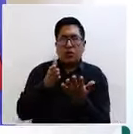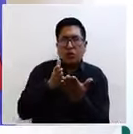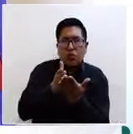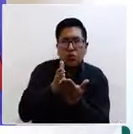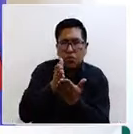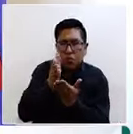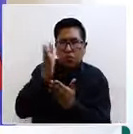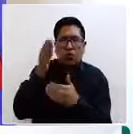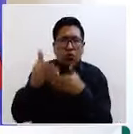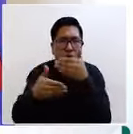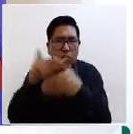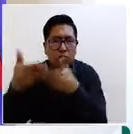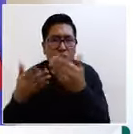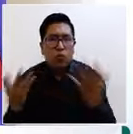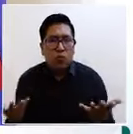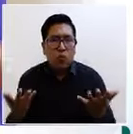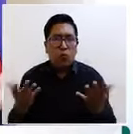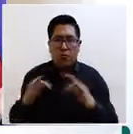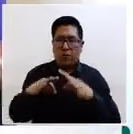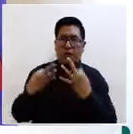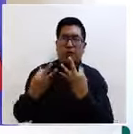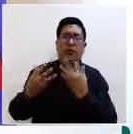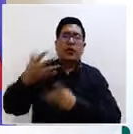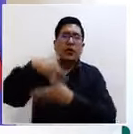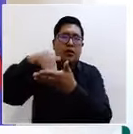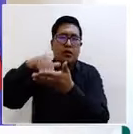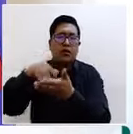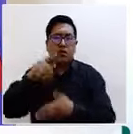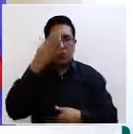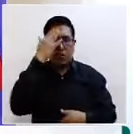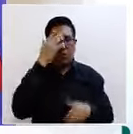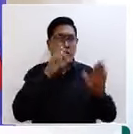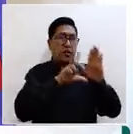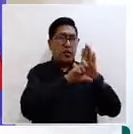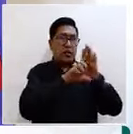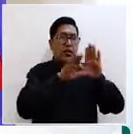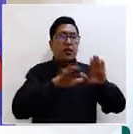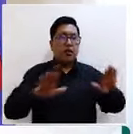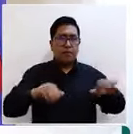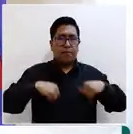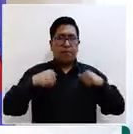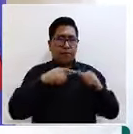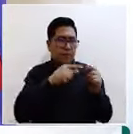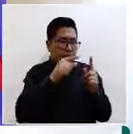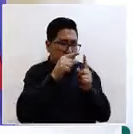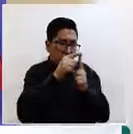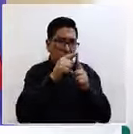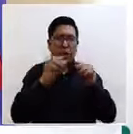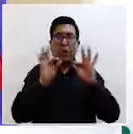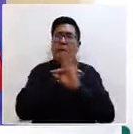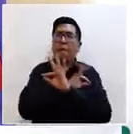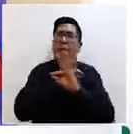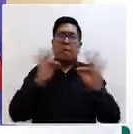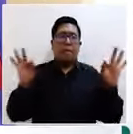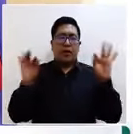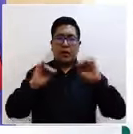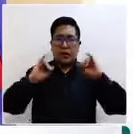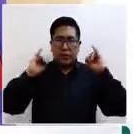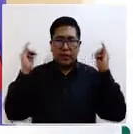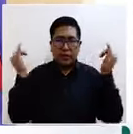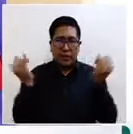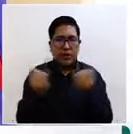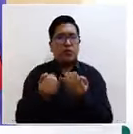reintegración familiar cuando el código, si uno revisa de principio a fin, no habla de una figura o de un instituto jurídico que se denomine